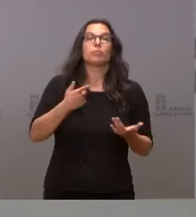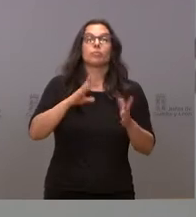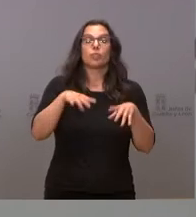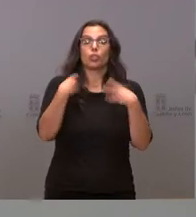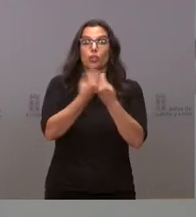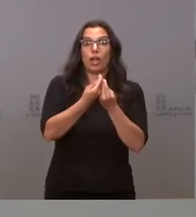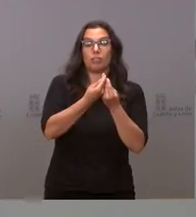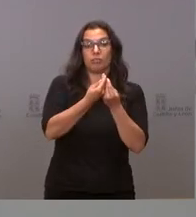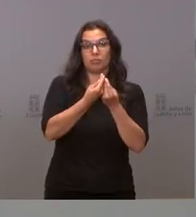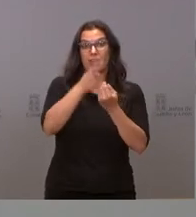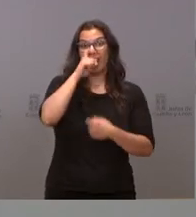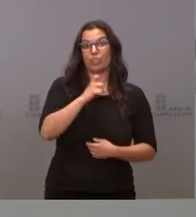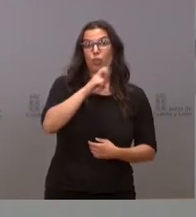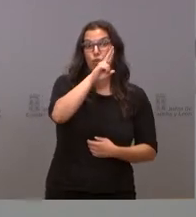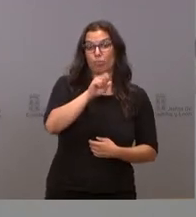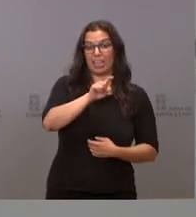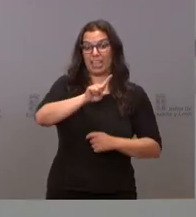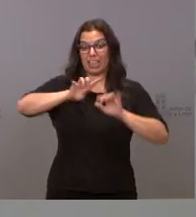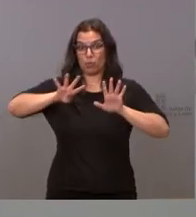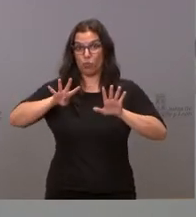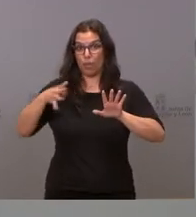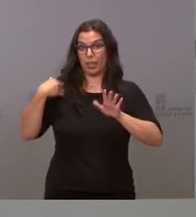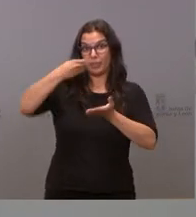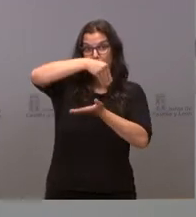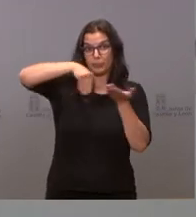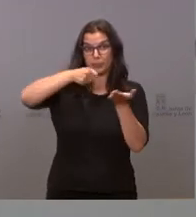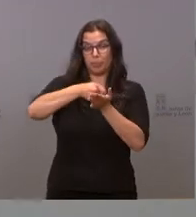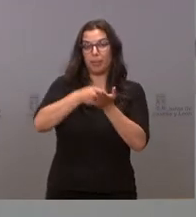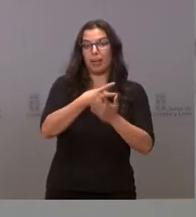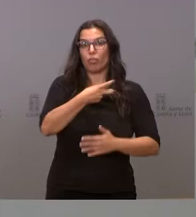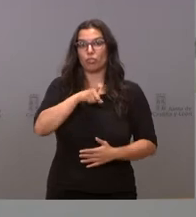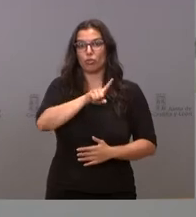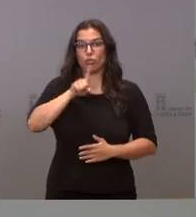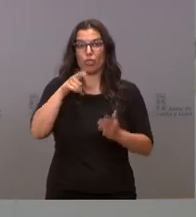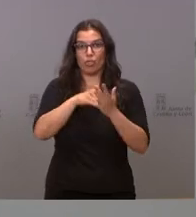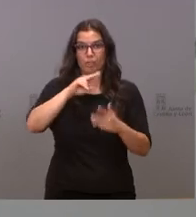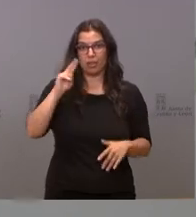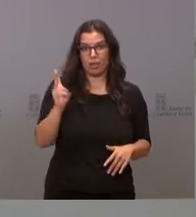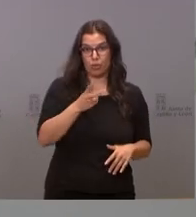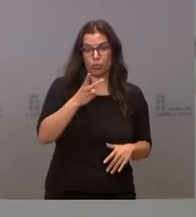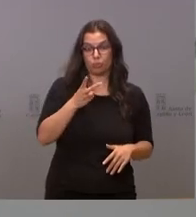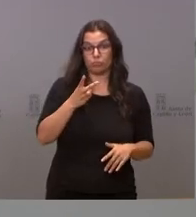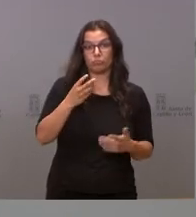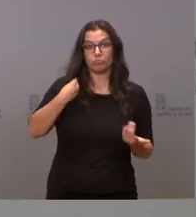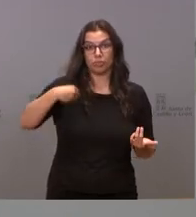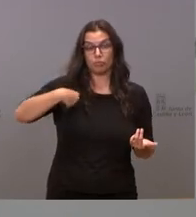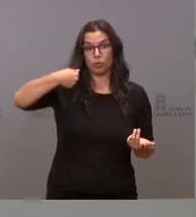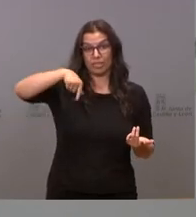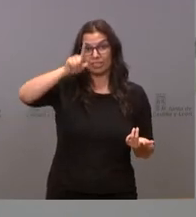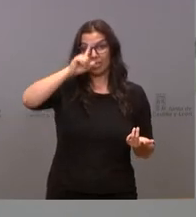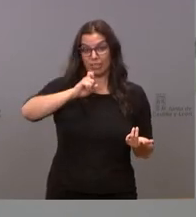periodo, en el 2019, fue de 211.000 euros y en el mismo mes del